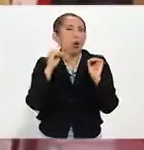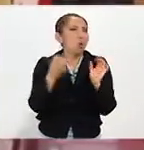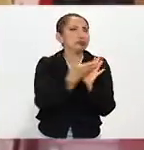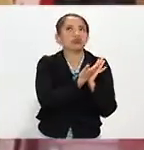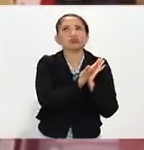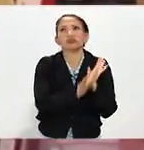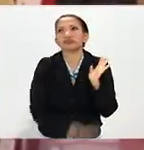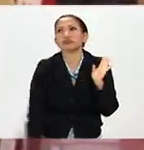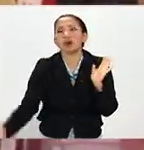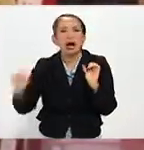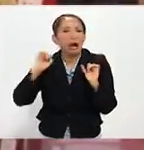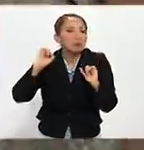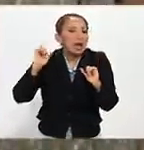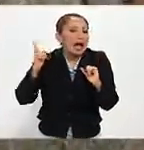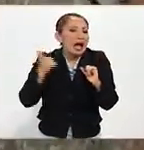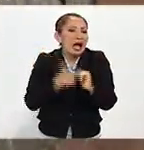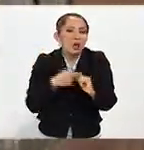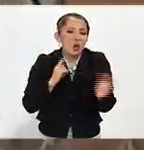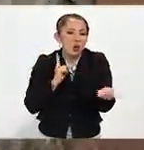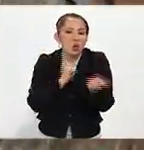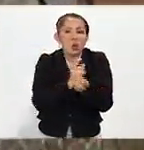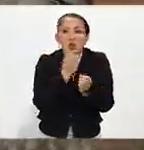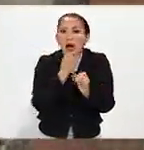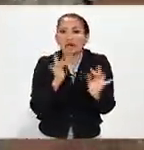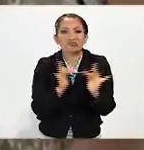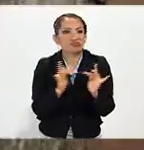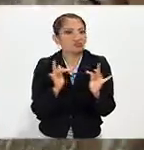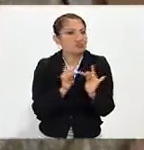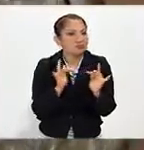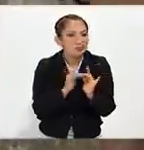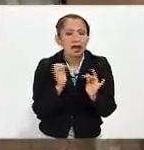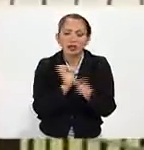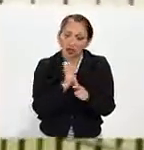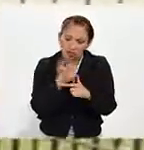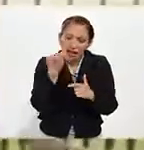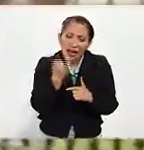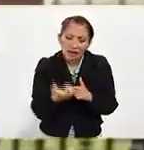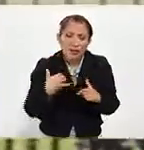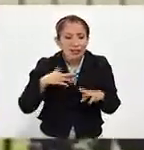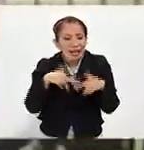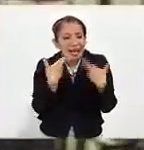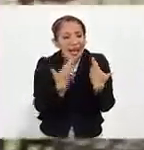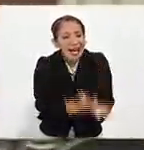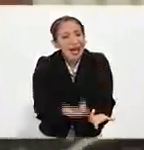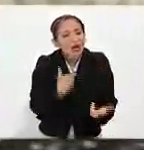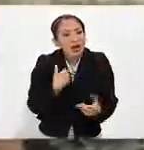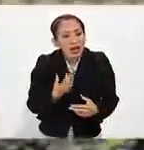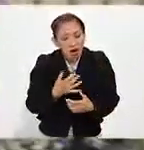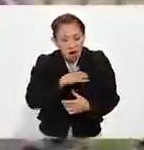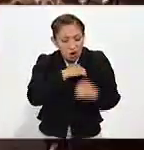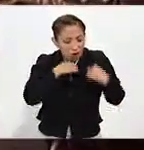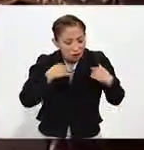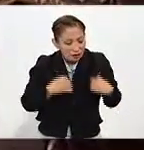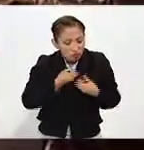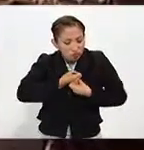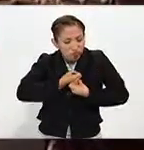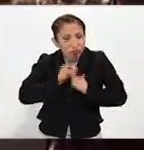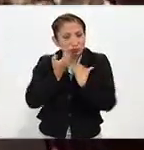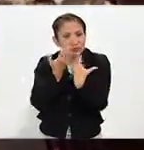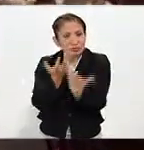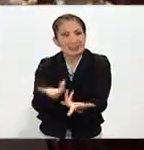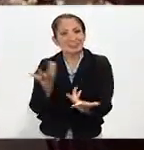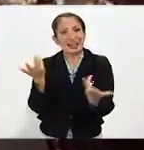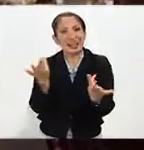décadas que por algún motivo no te has acercado a ellas. Entonces, hagamos este tipo de regalos, regalos que vienen del corazón y que